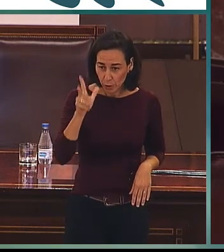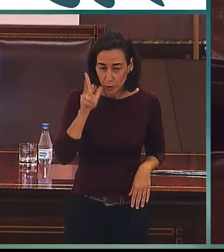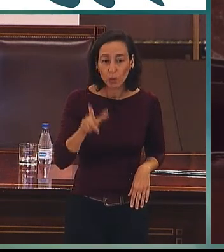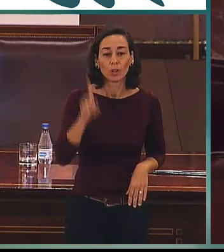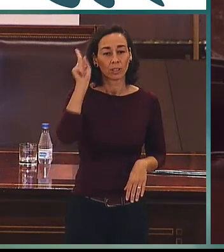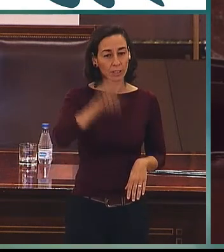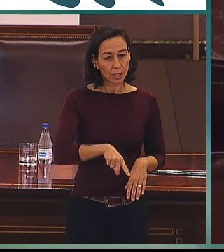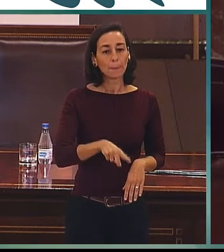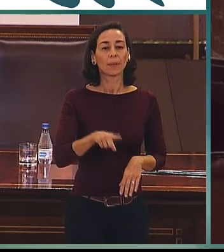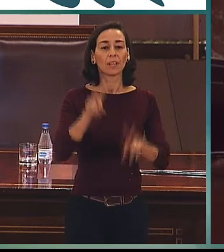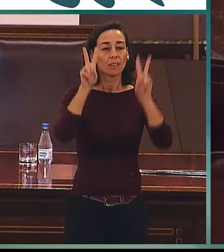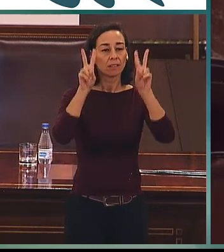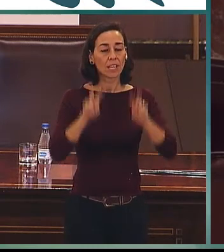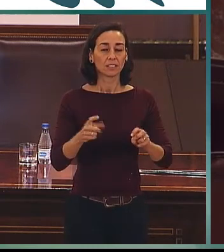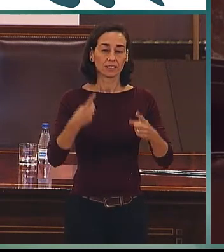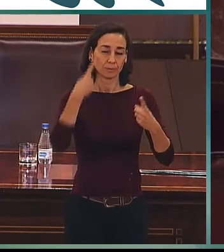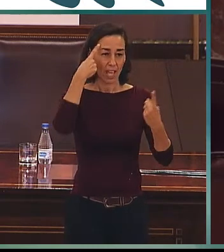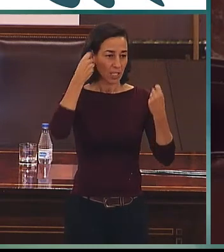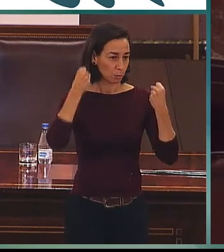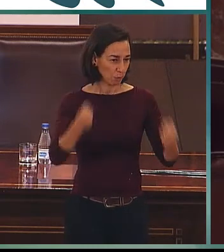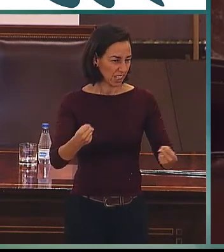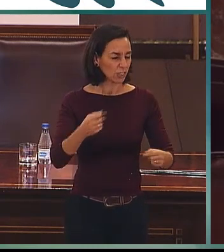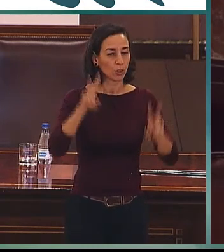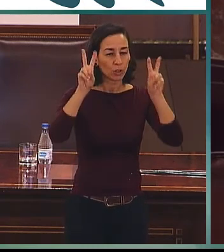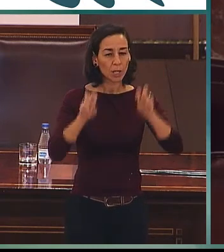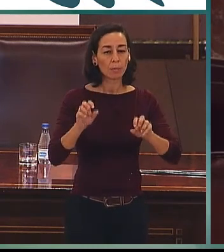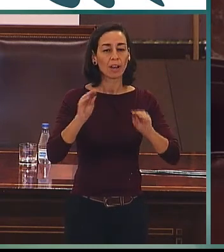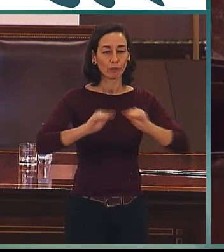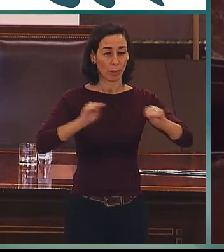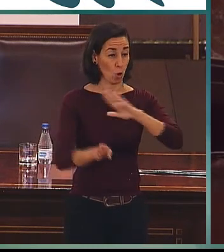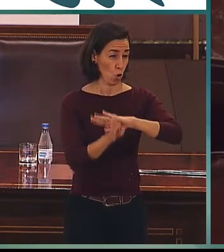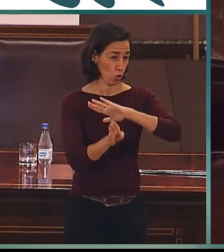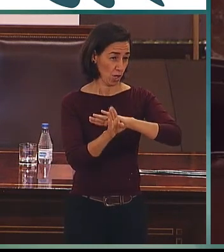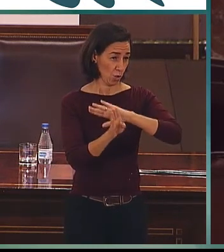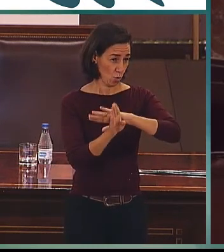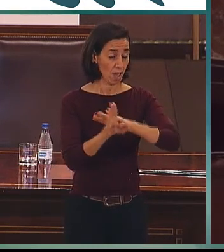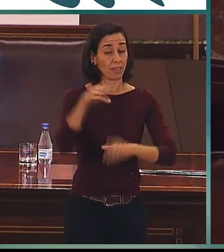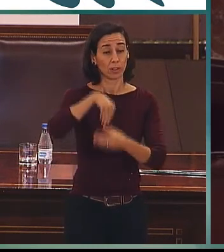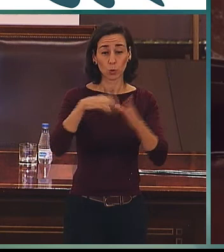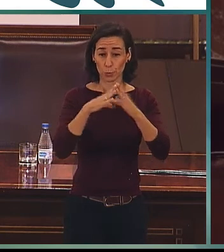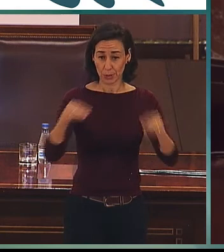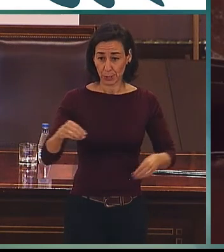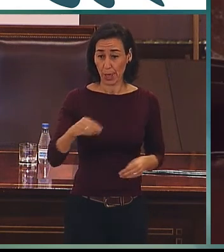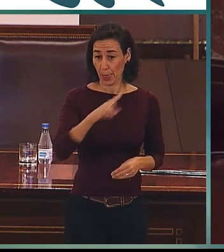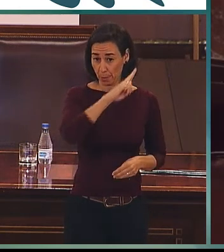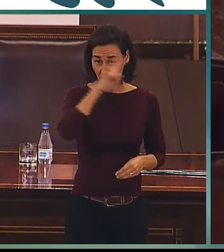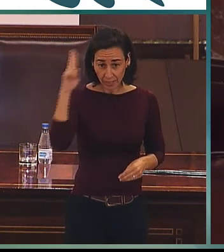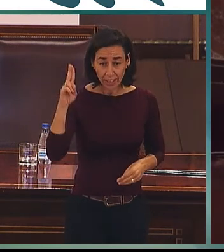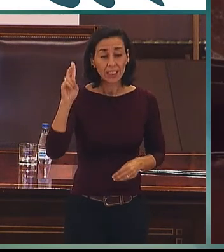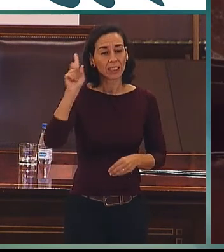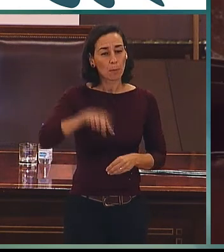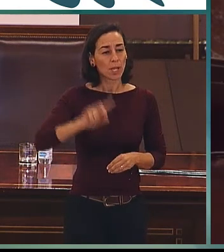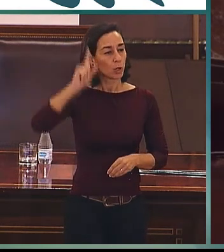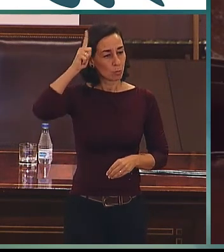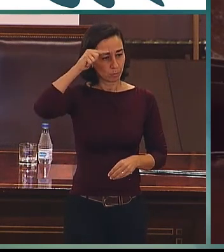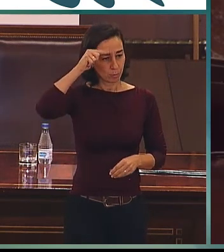organizaciones sociales por la Universidad Complutense de Madrid y actual maestrando de posgrado de comunicación